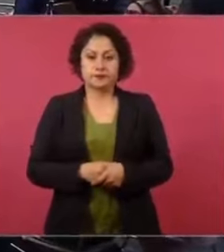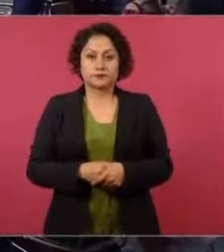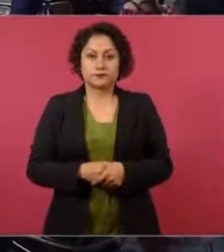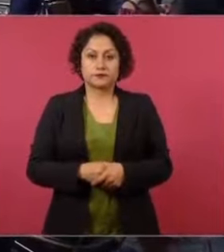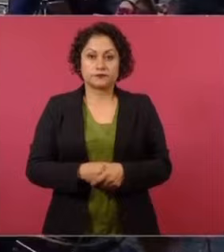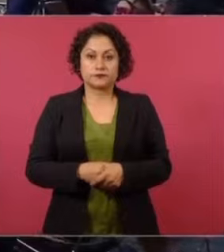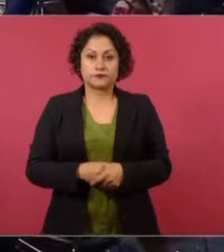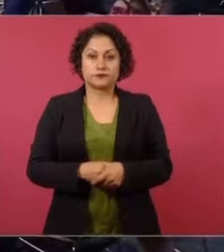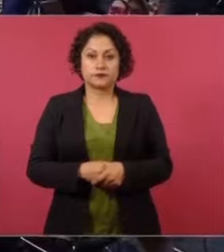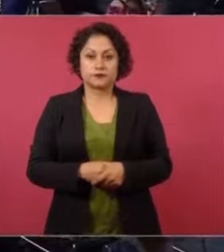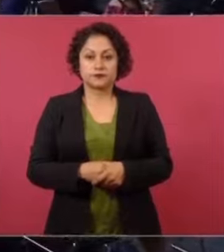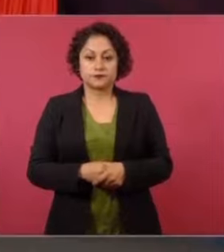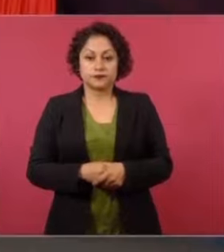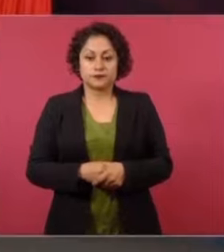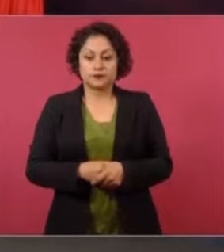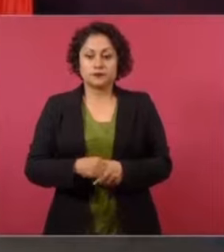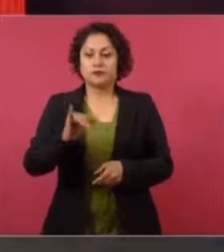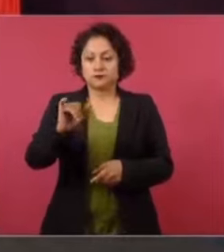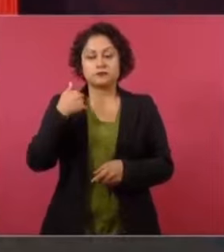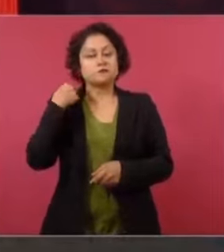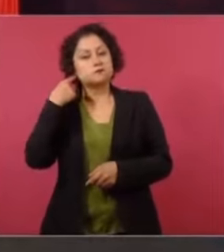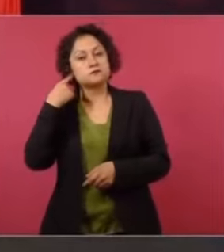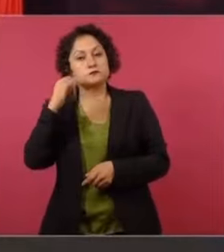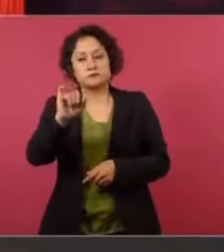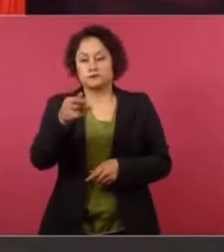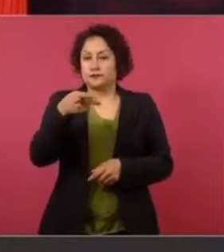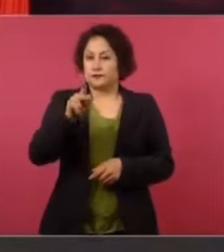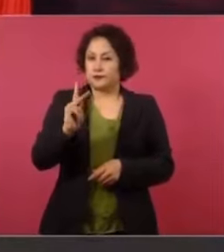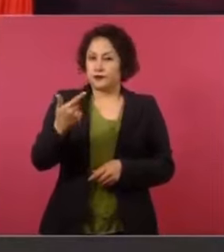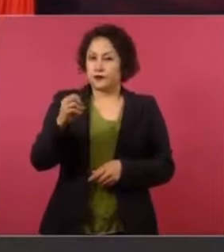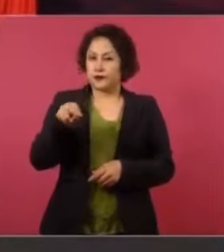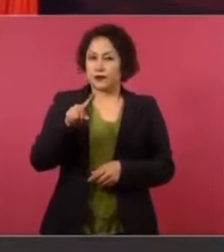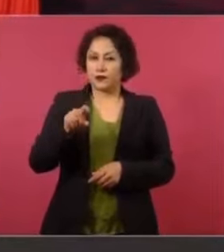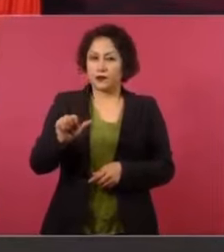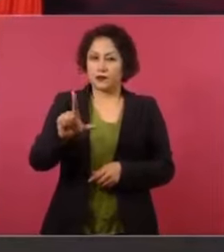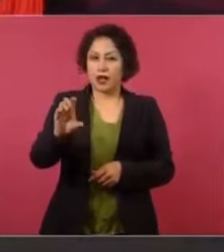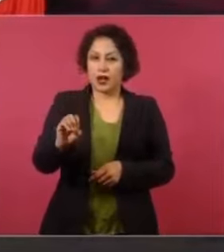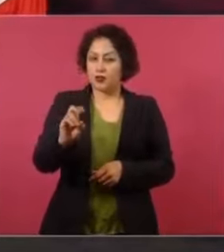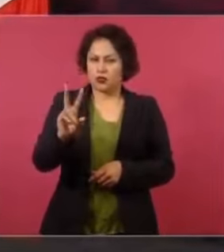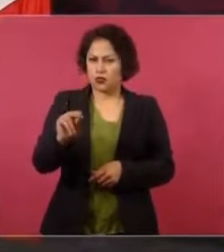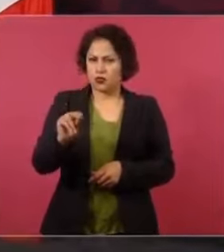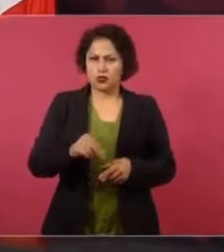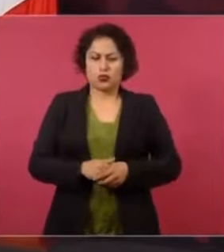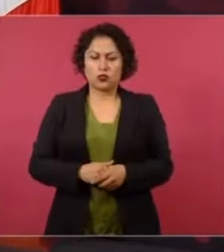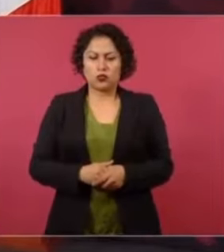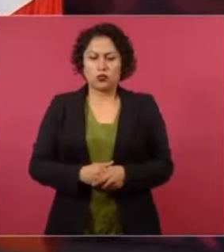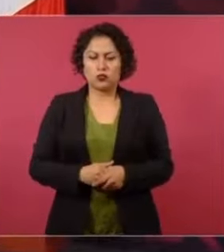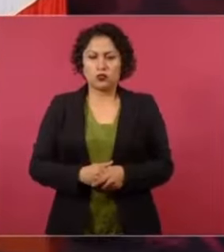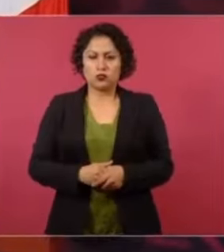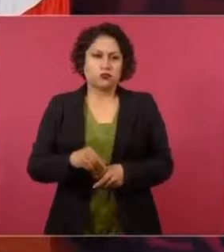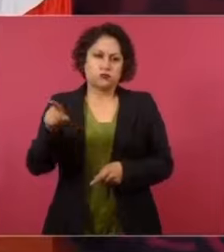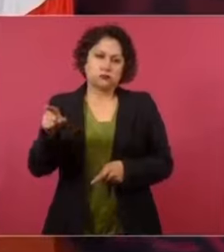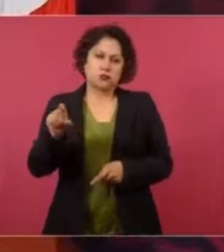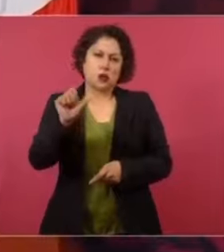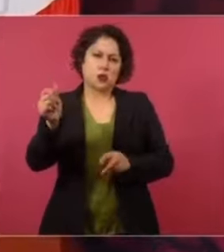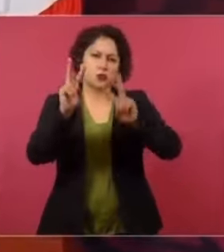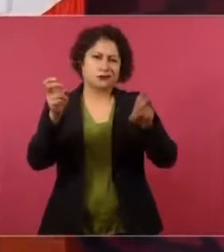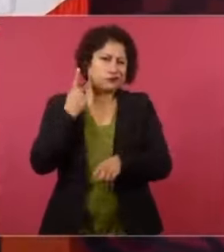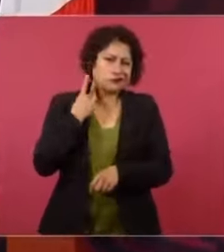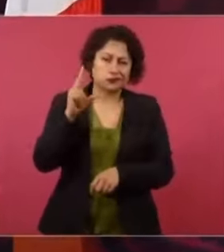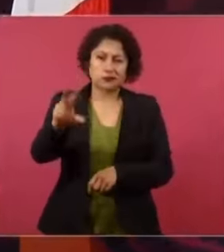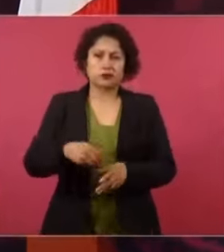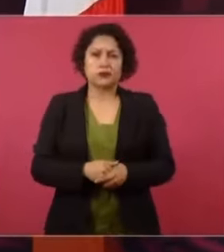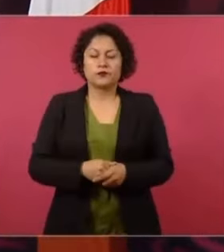Sí, lo supe, pero Gonzalo no está metido en la cuestión política. Gonzalo